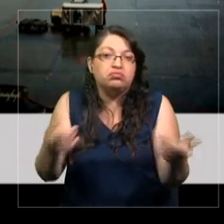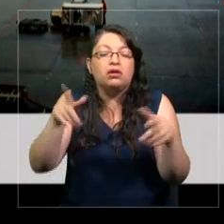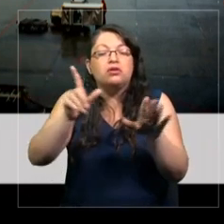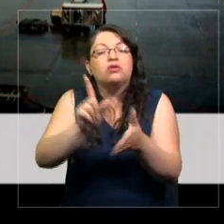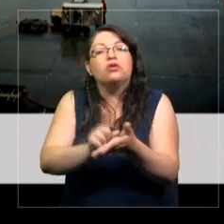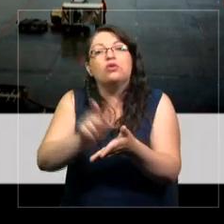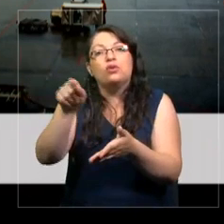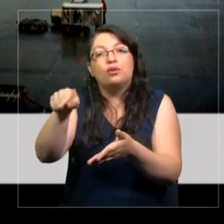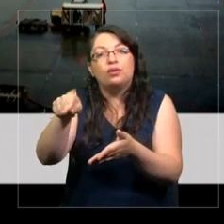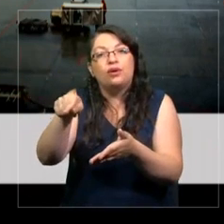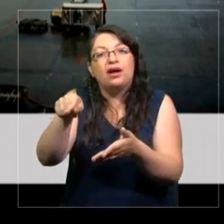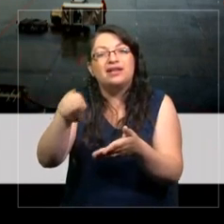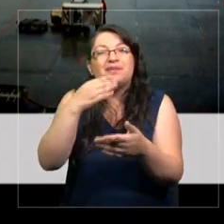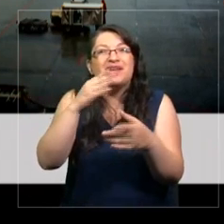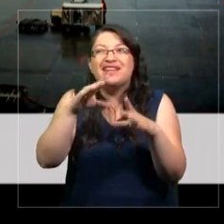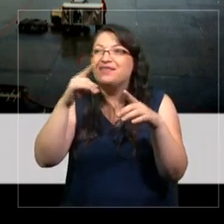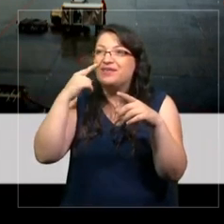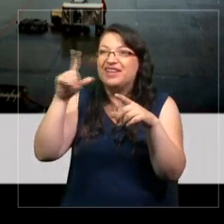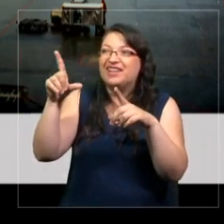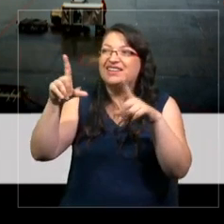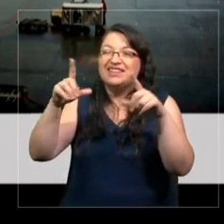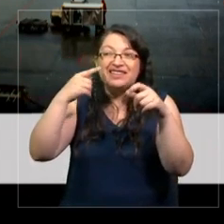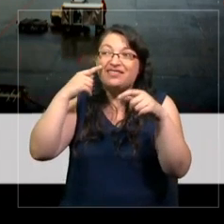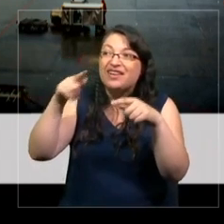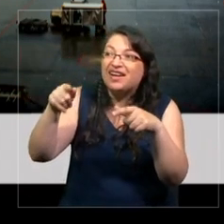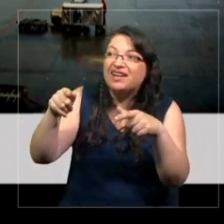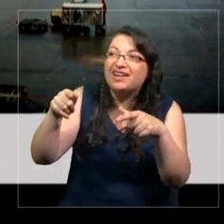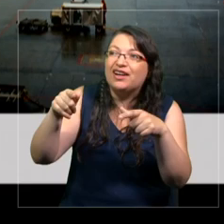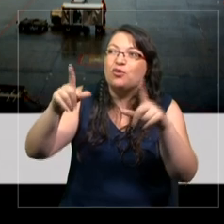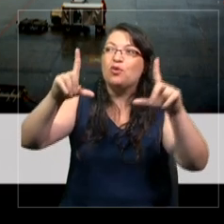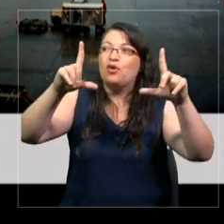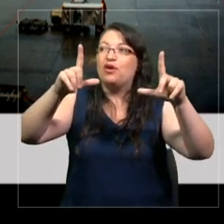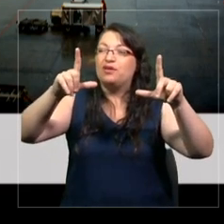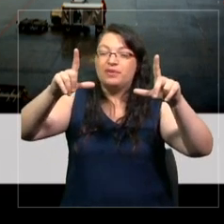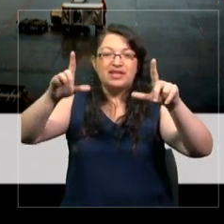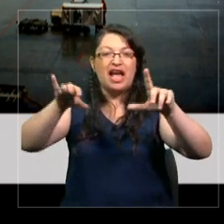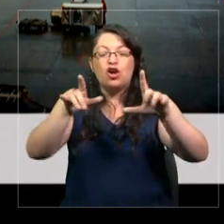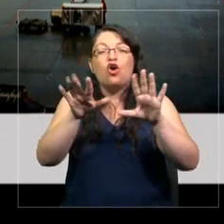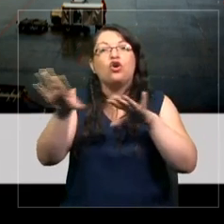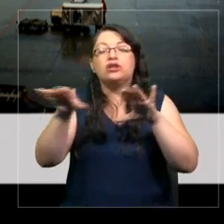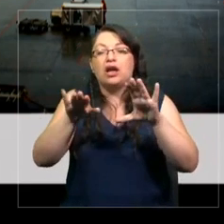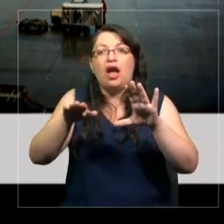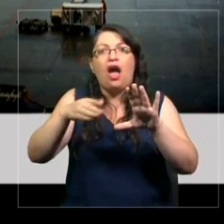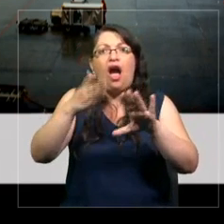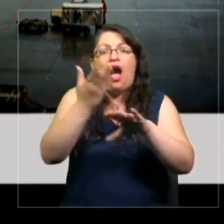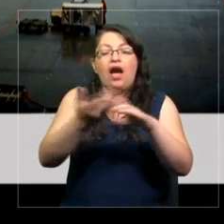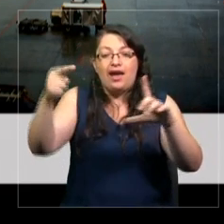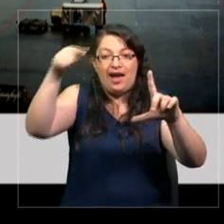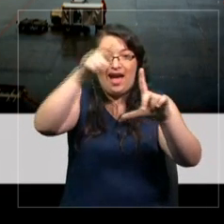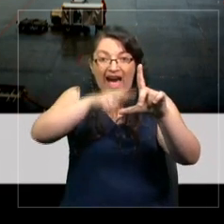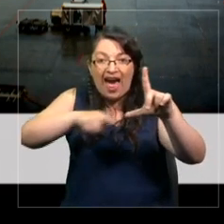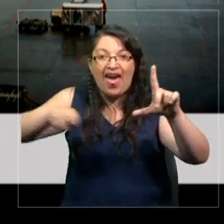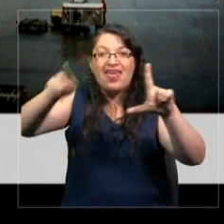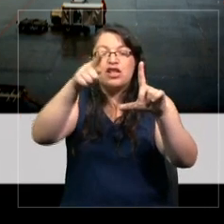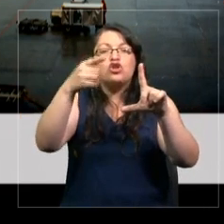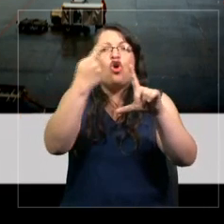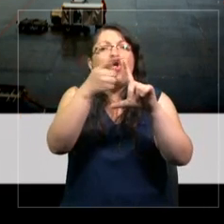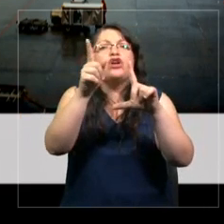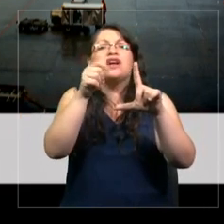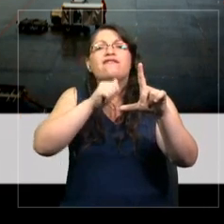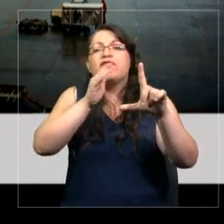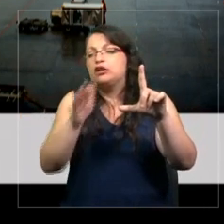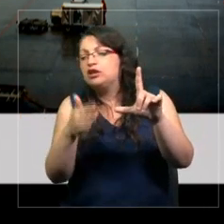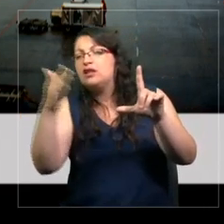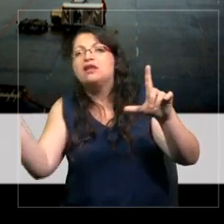mismas máquinas por acá están como entrando y saliendo del cuadro. Hay algo afuera, hay algo que está adentro. La fotografía nos pone en ese